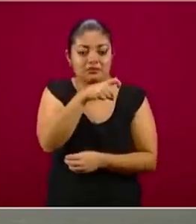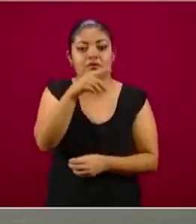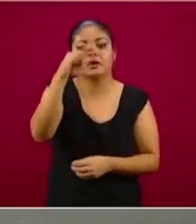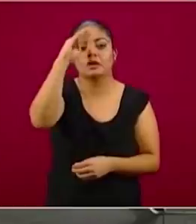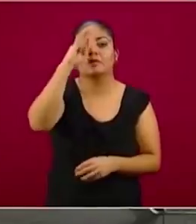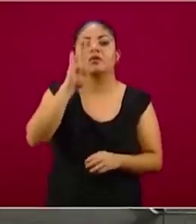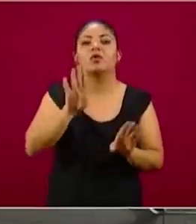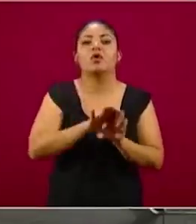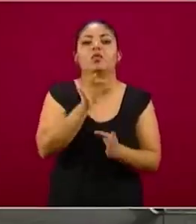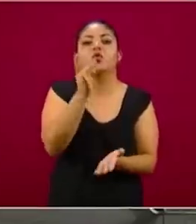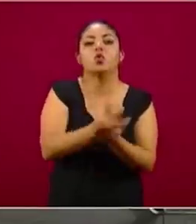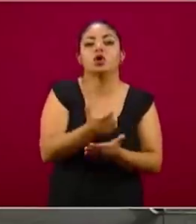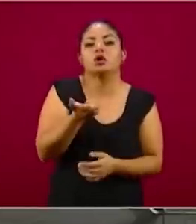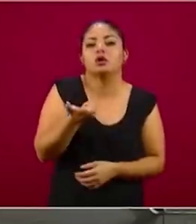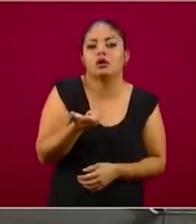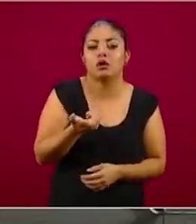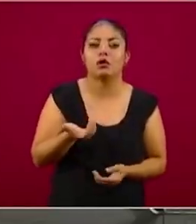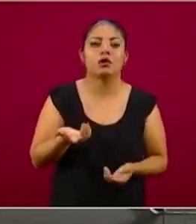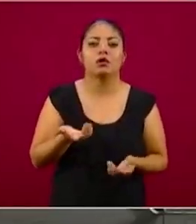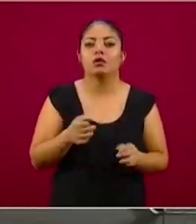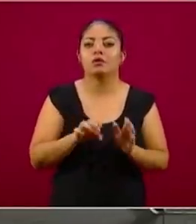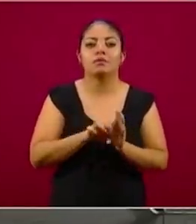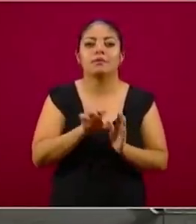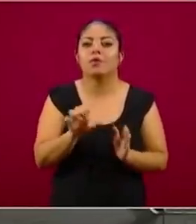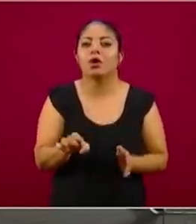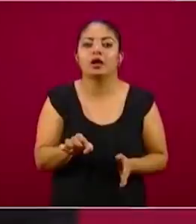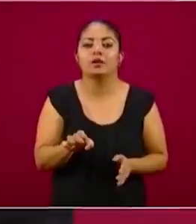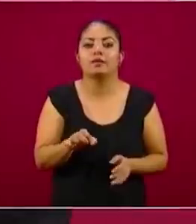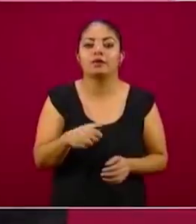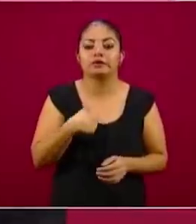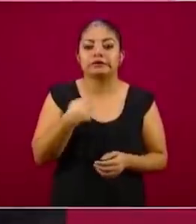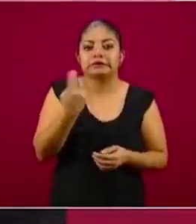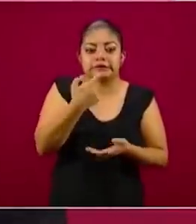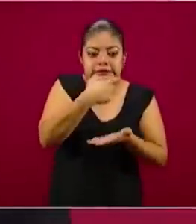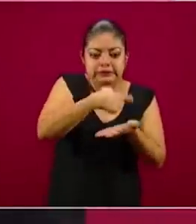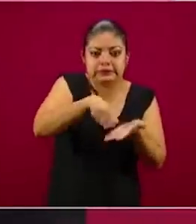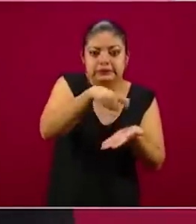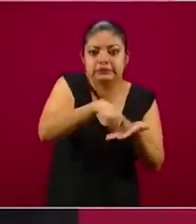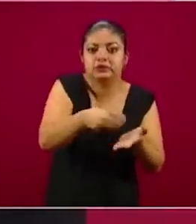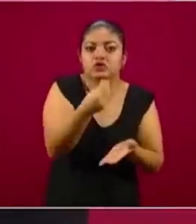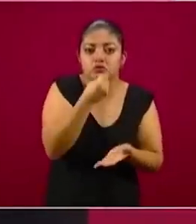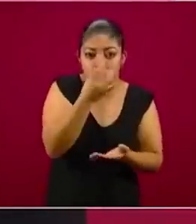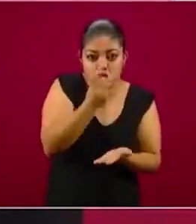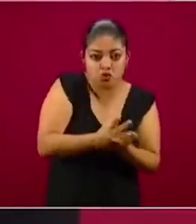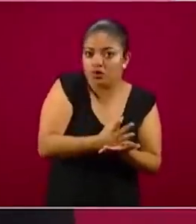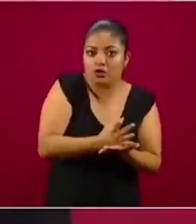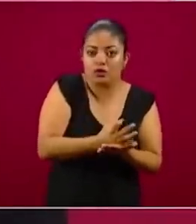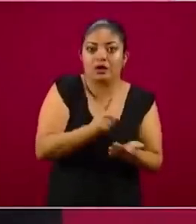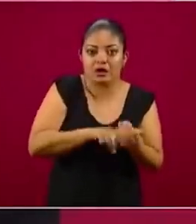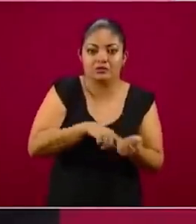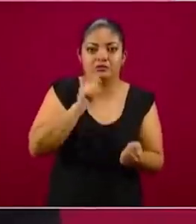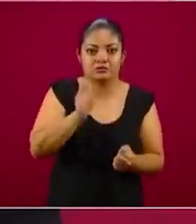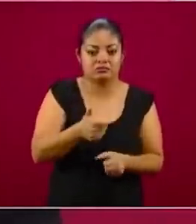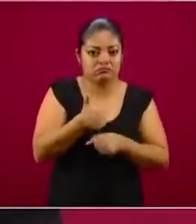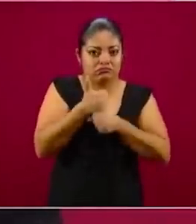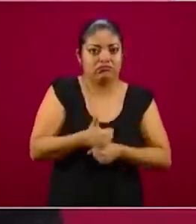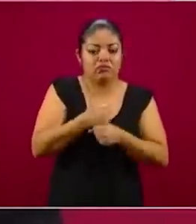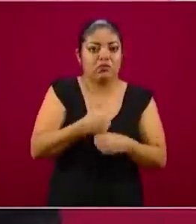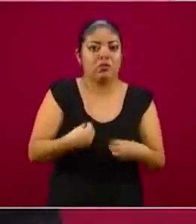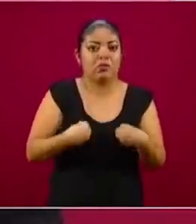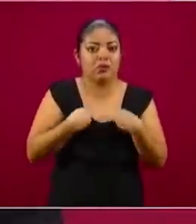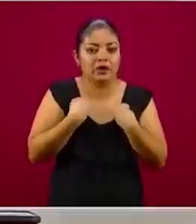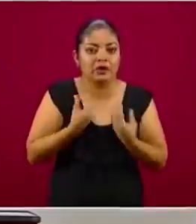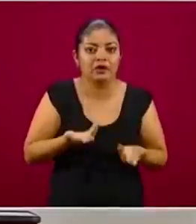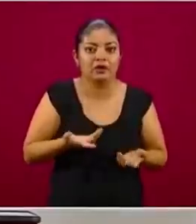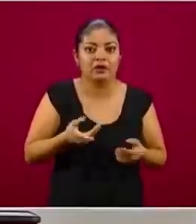económica, el tener una percepción que les permita comprar los alimentos, sino que se han perturbado las vidas de todas las